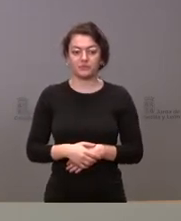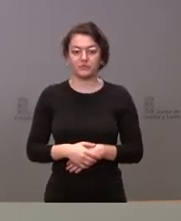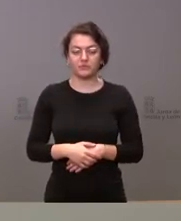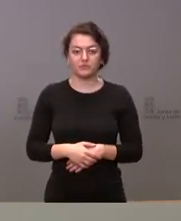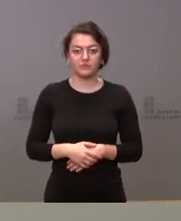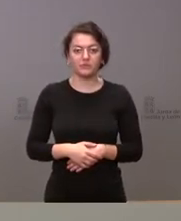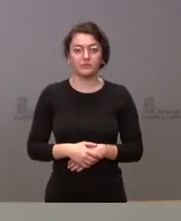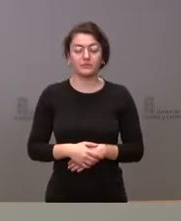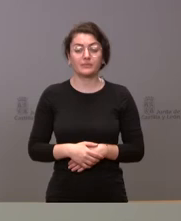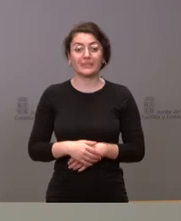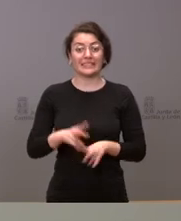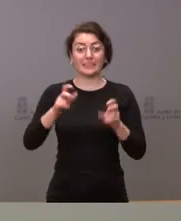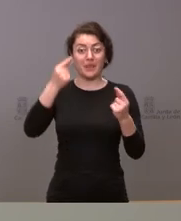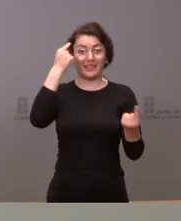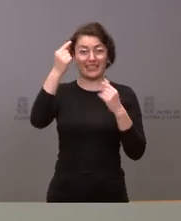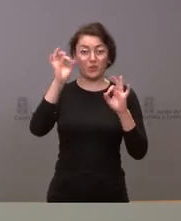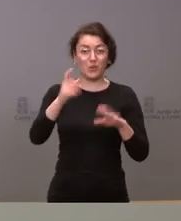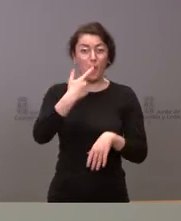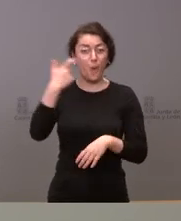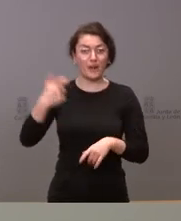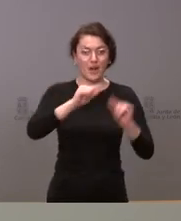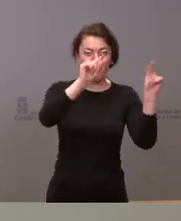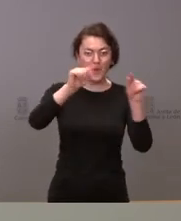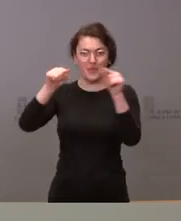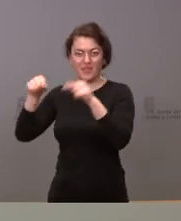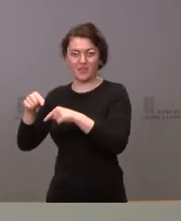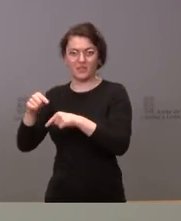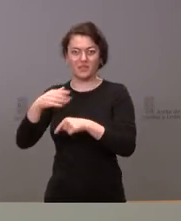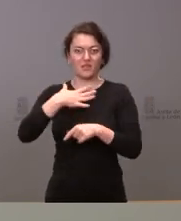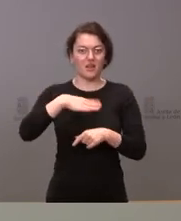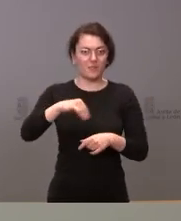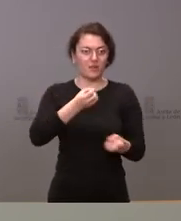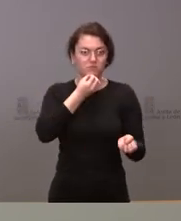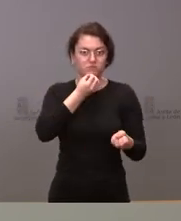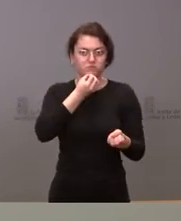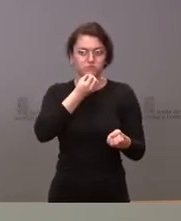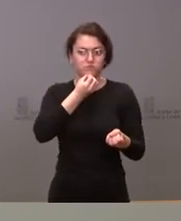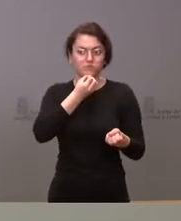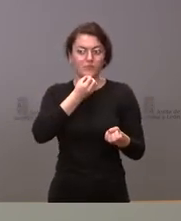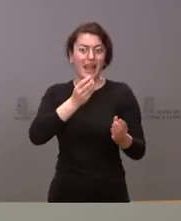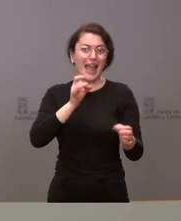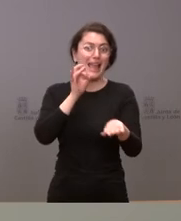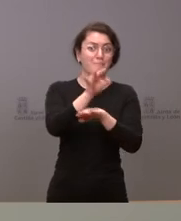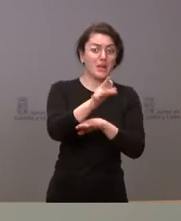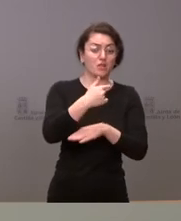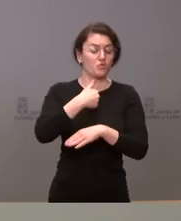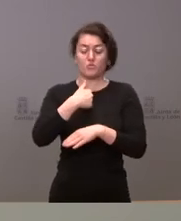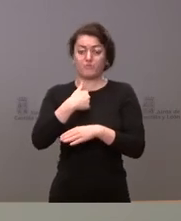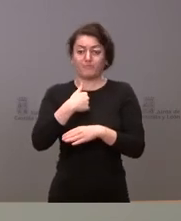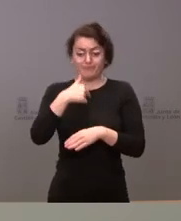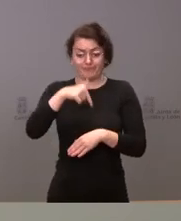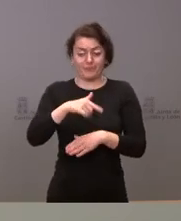los datos de Ucrania por provincias se los podemos ofrecer no los tengo yo en todo caso